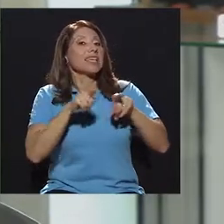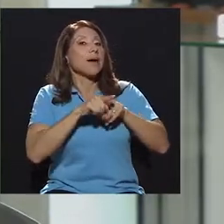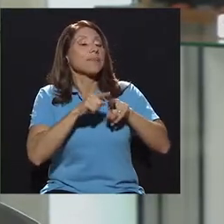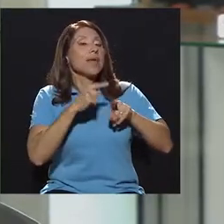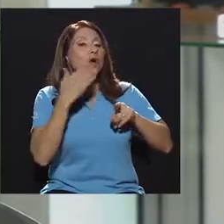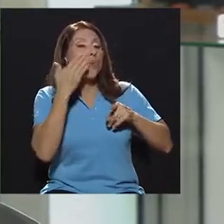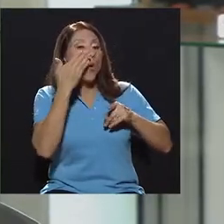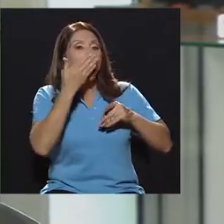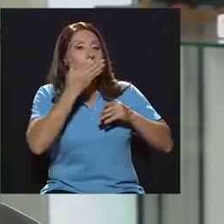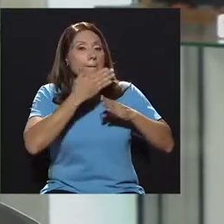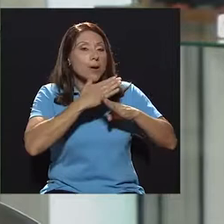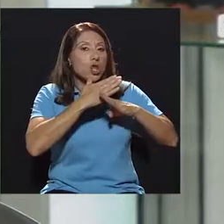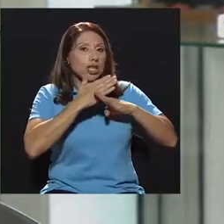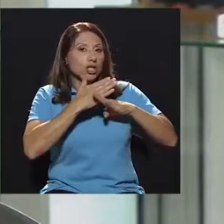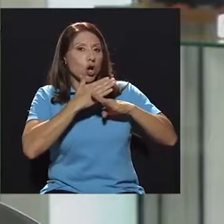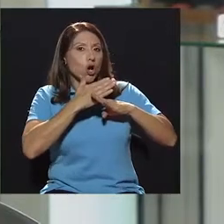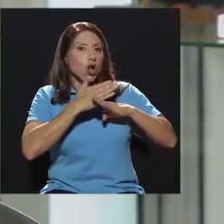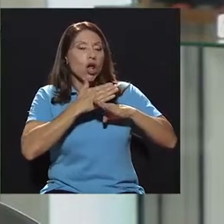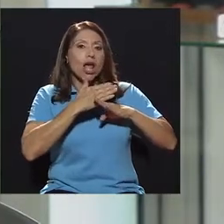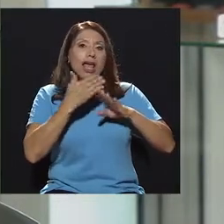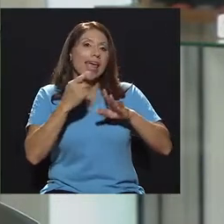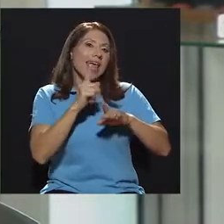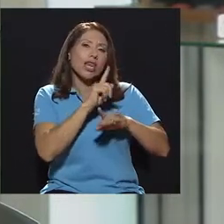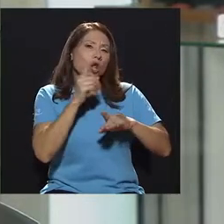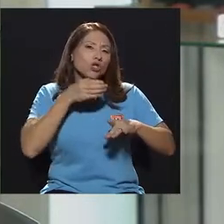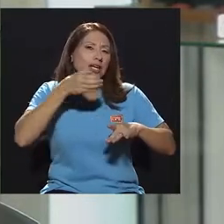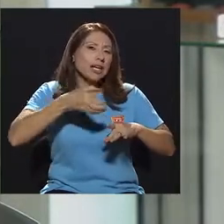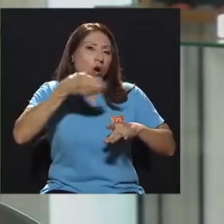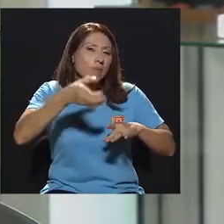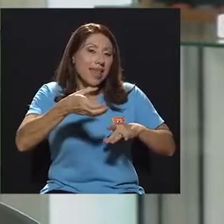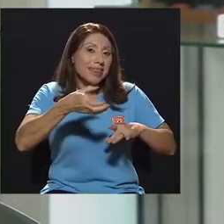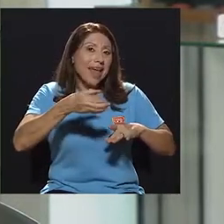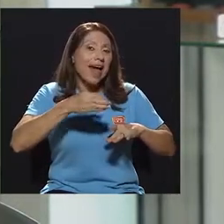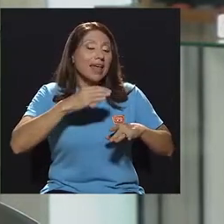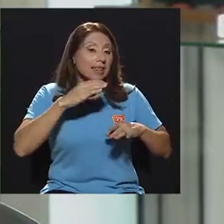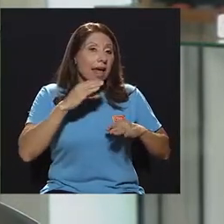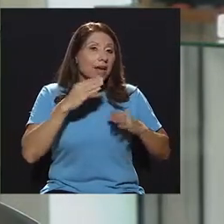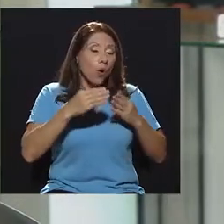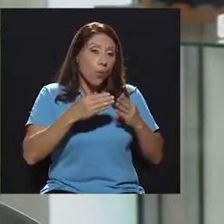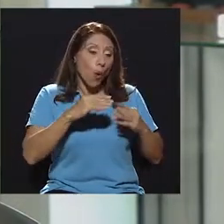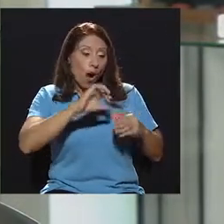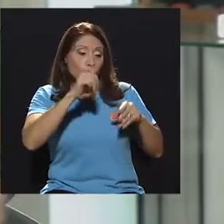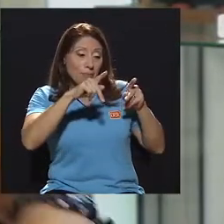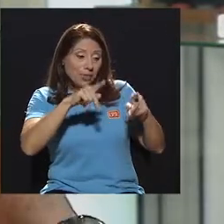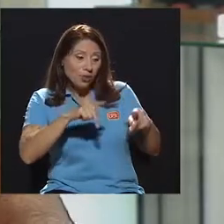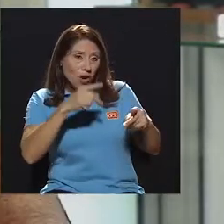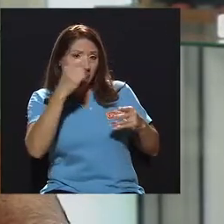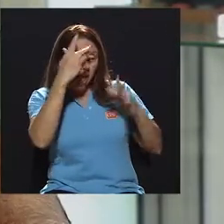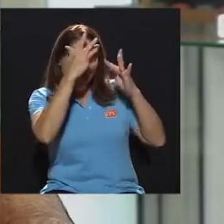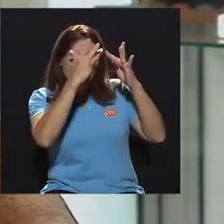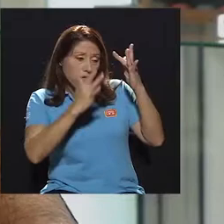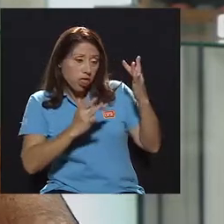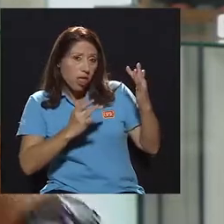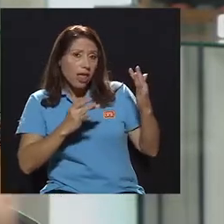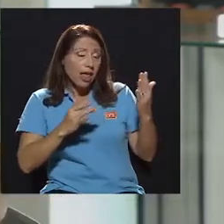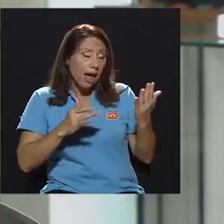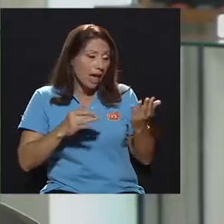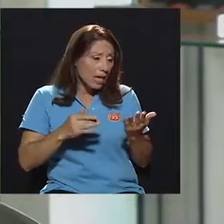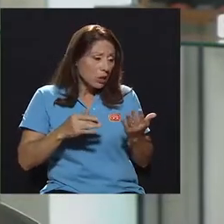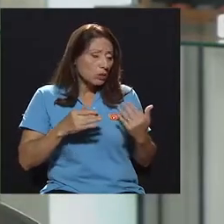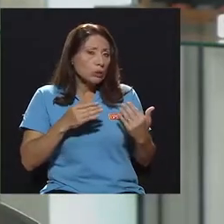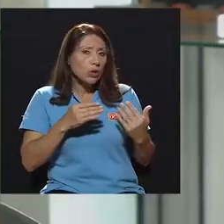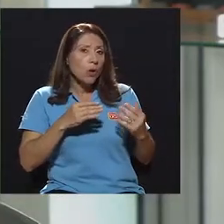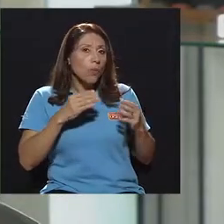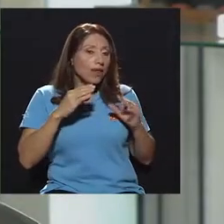No se recomienda, o más bien, está prohibido dar ventilación o respiración boca a boca a cualquier persona sin una